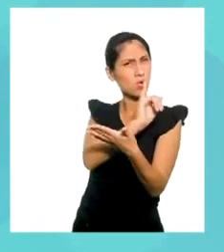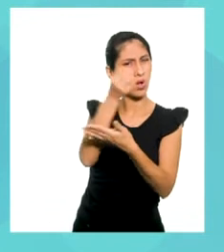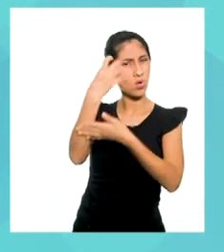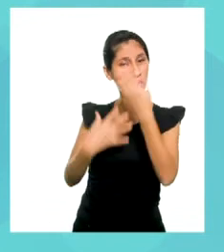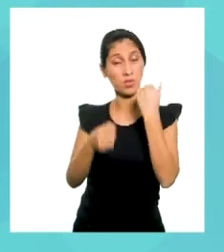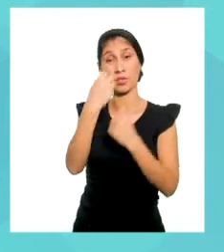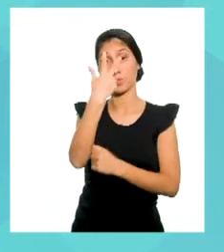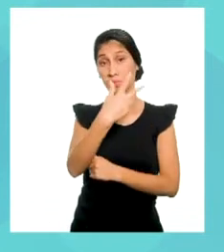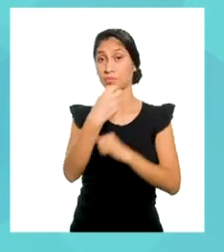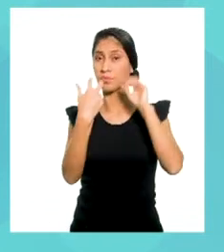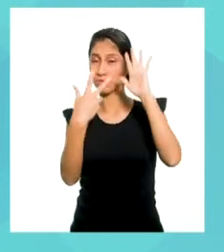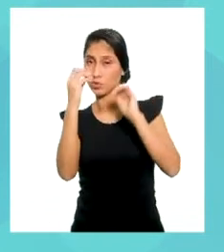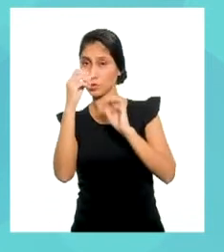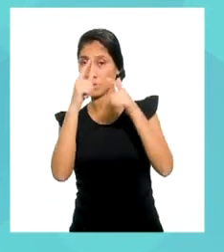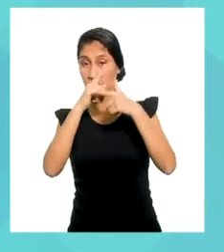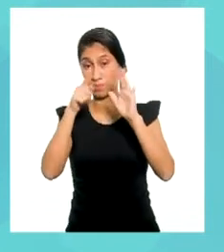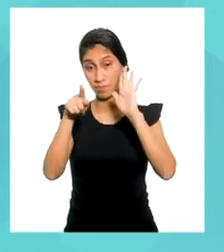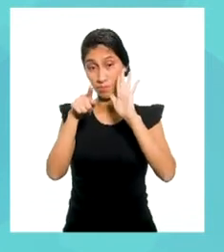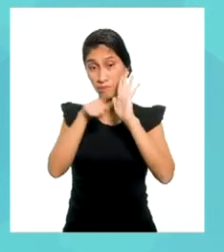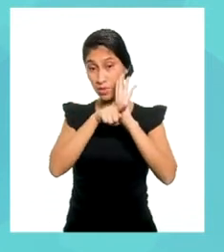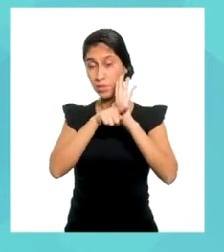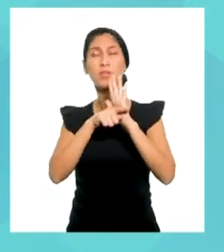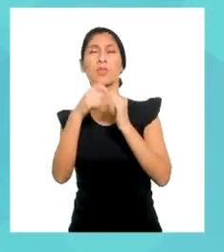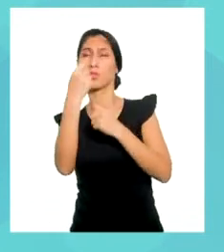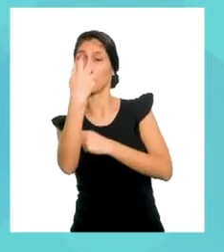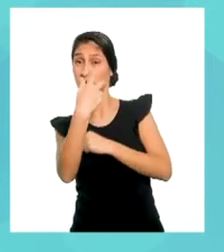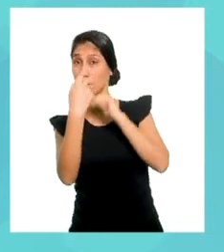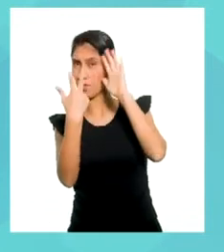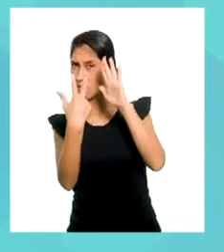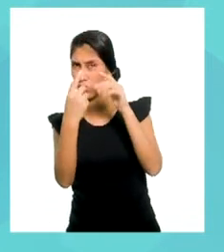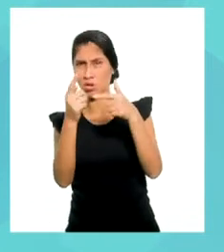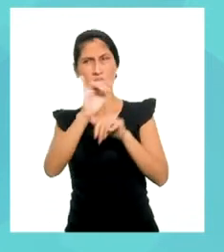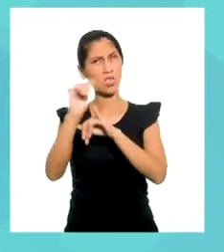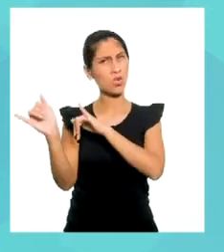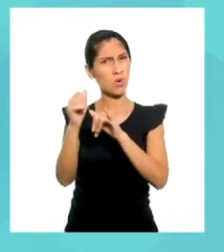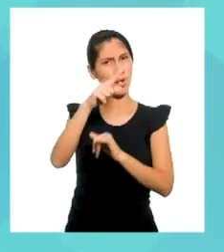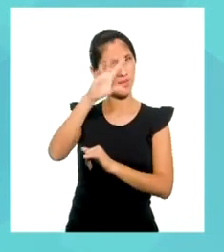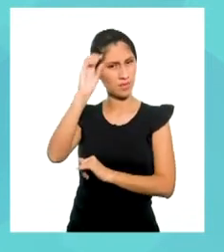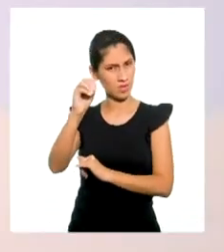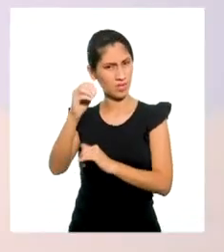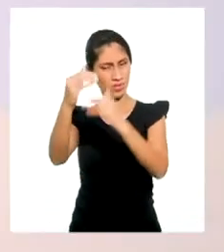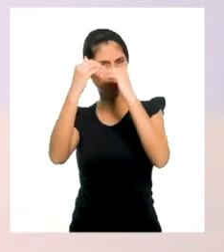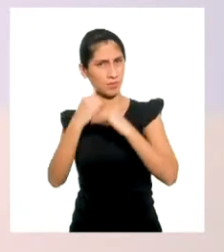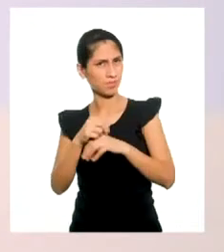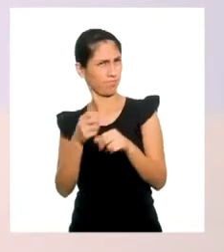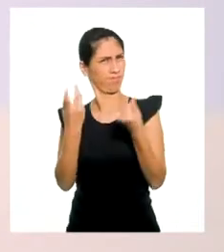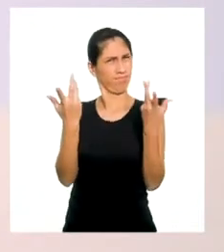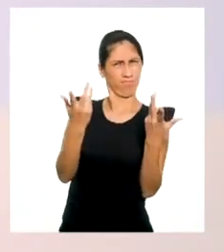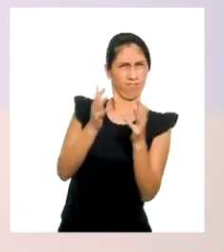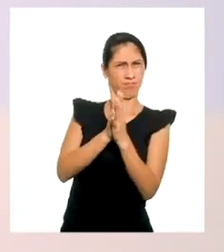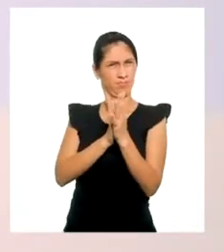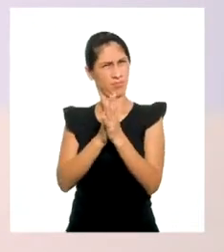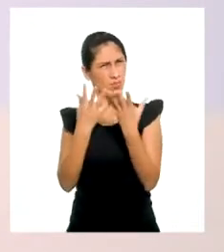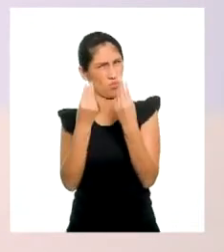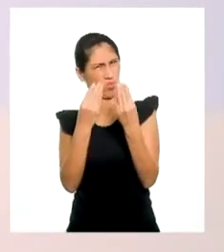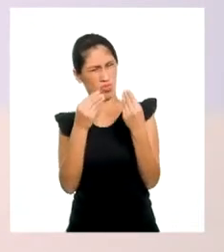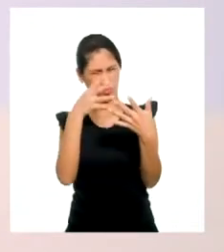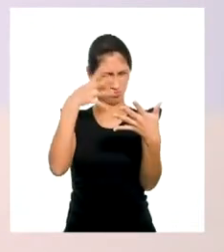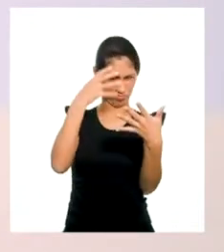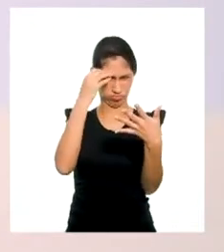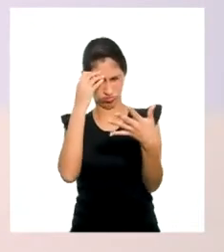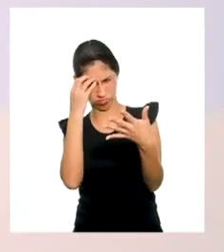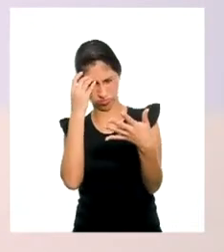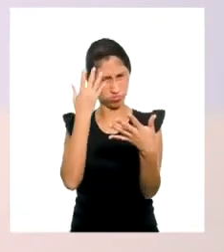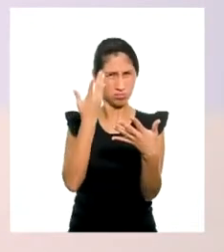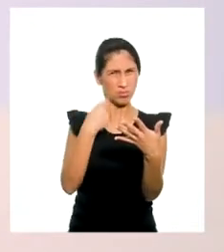380 menos 38, dando como resultado 10. ¡Arquímedes, muchos cálculos!